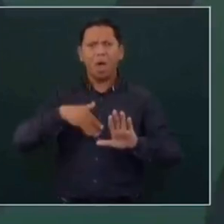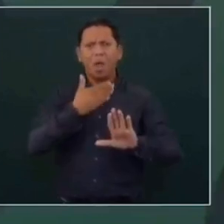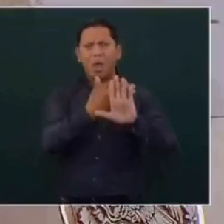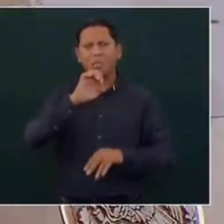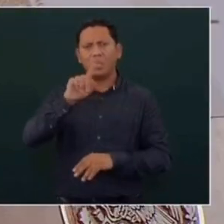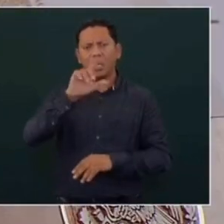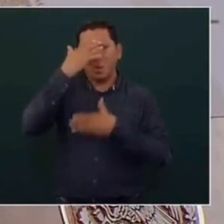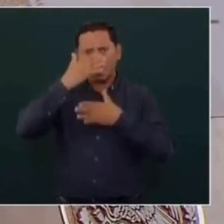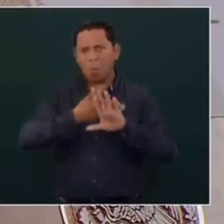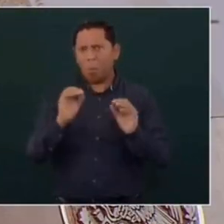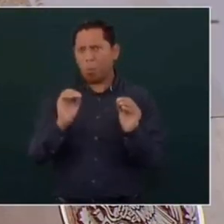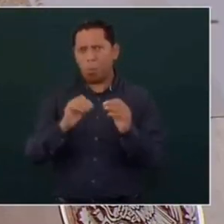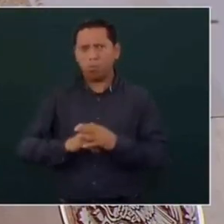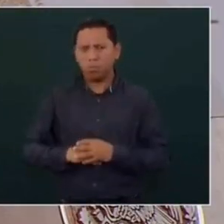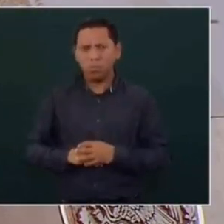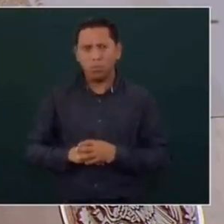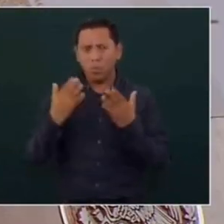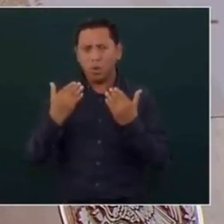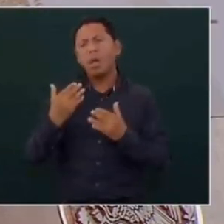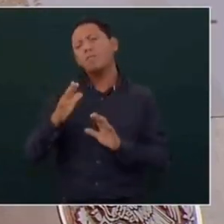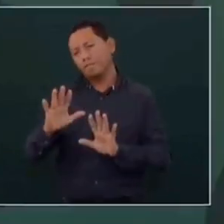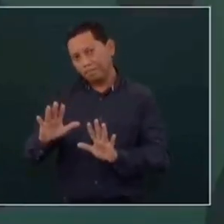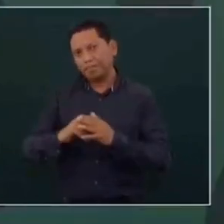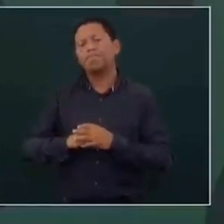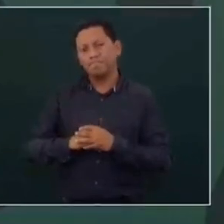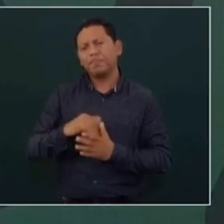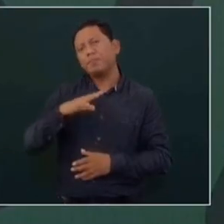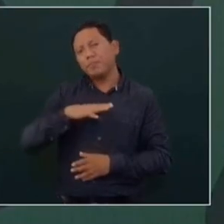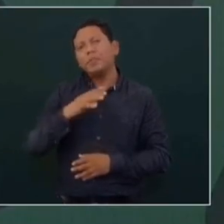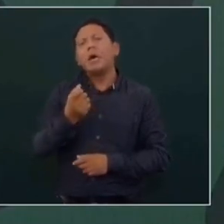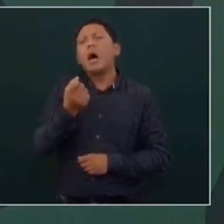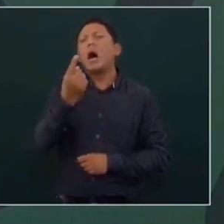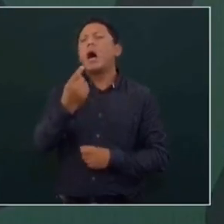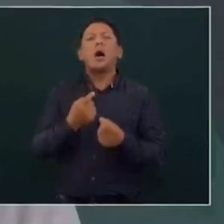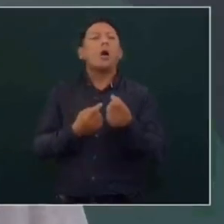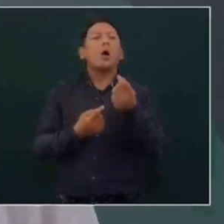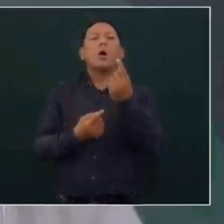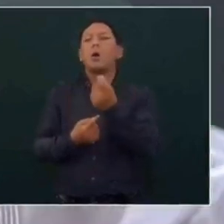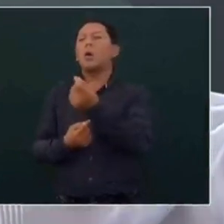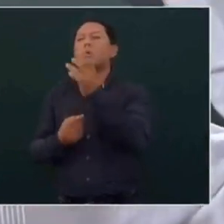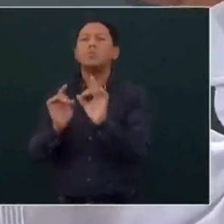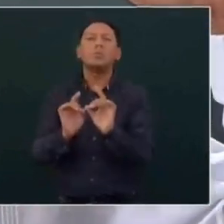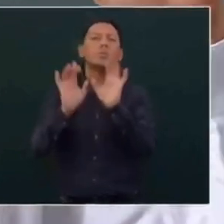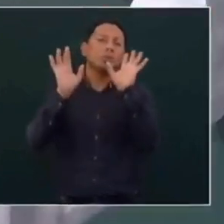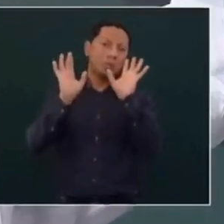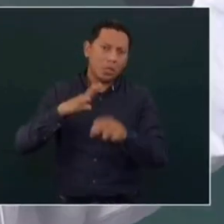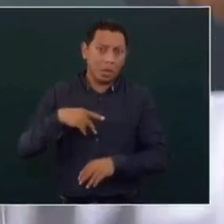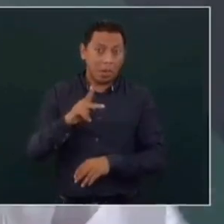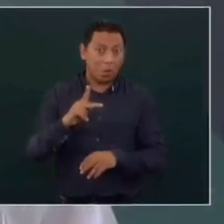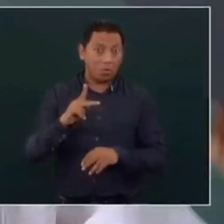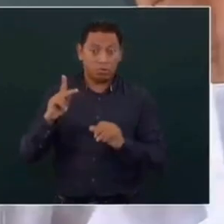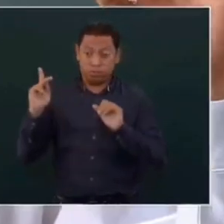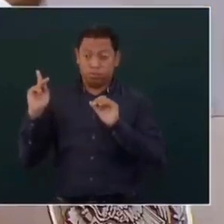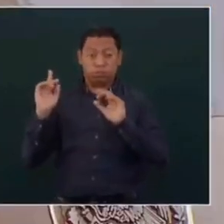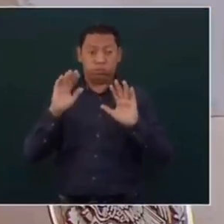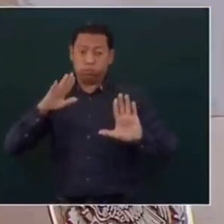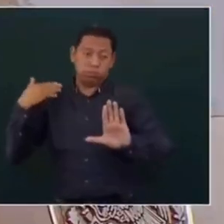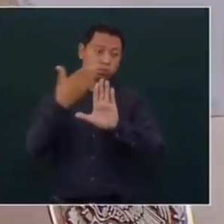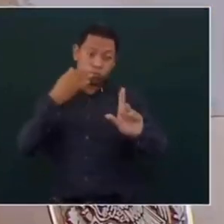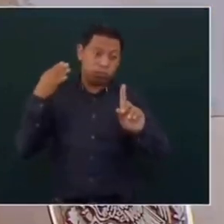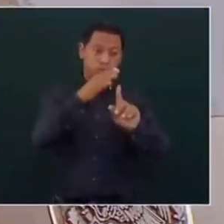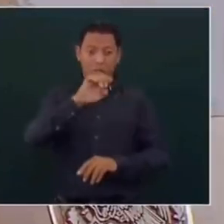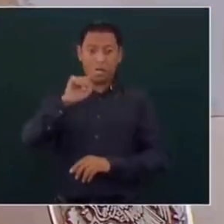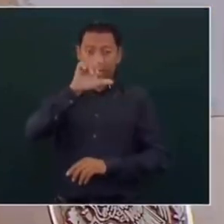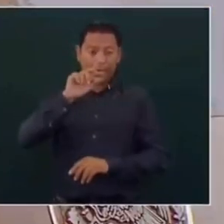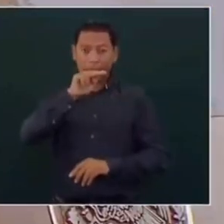agresiones. Hay algunos casos. Pero no es una acción así deliberada, no.